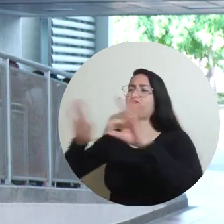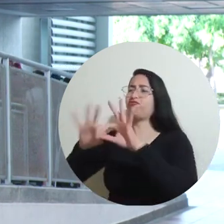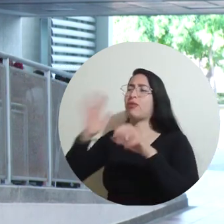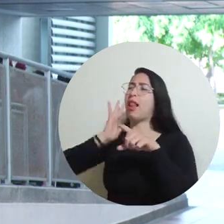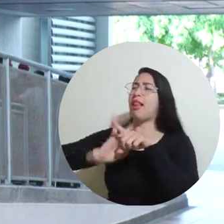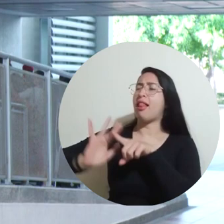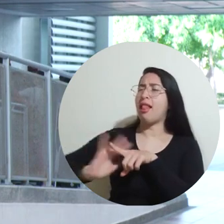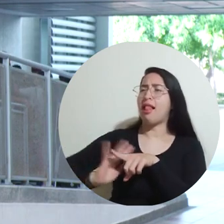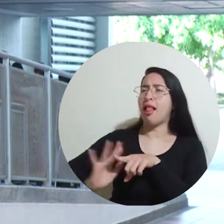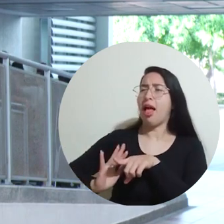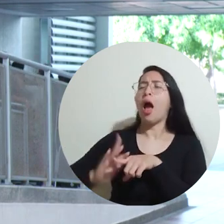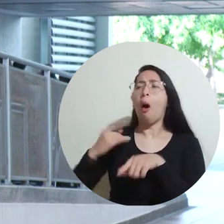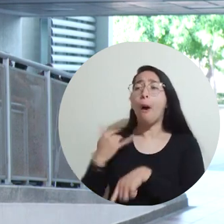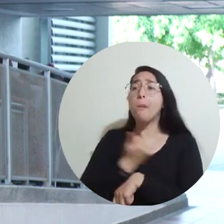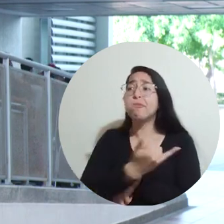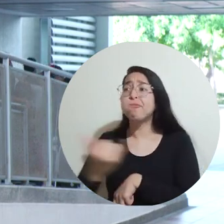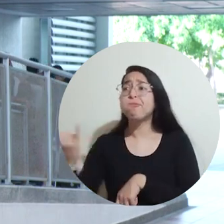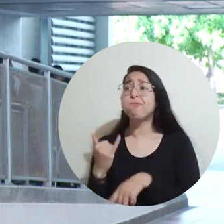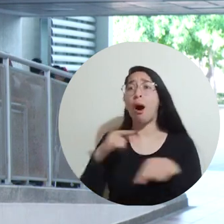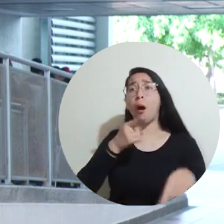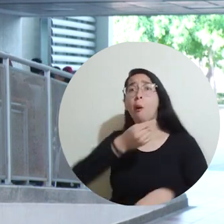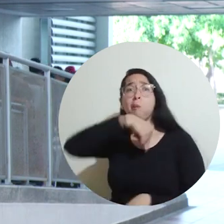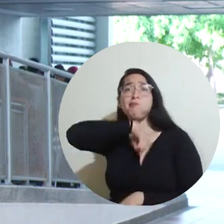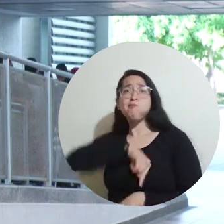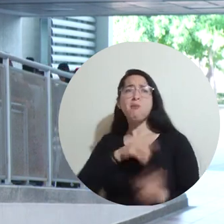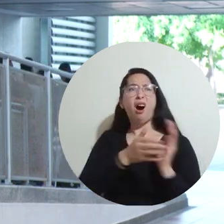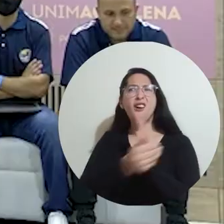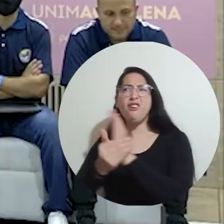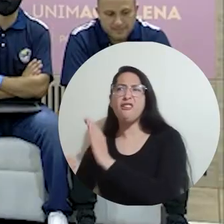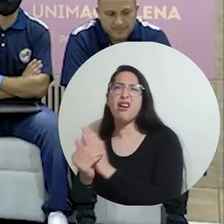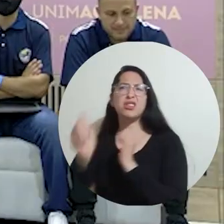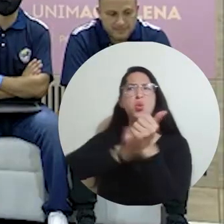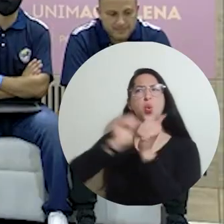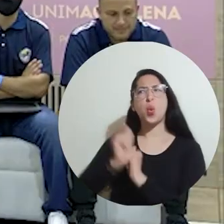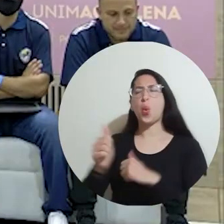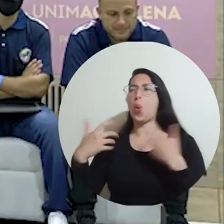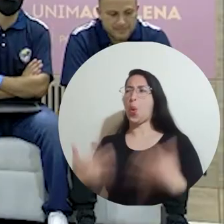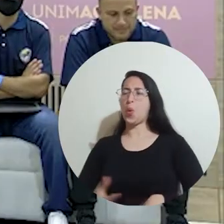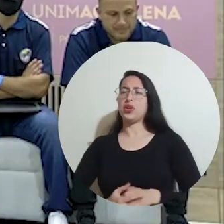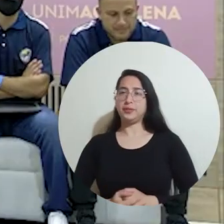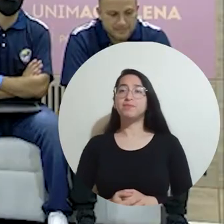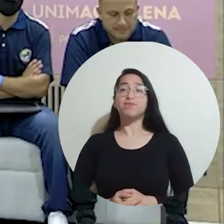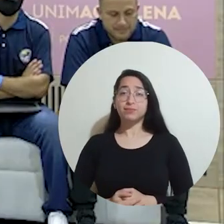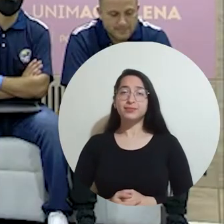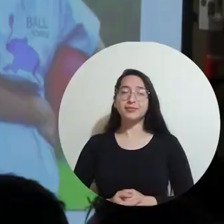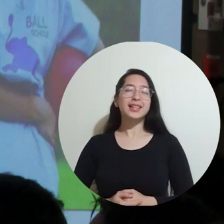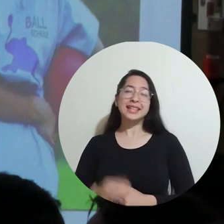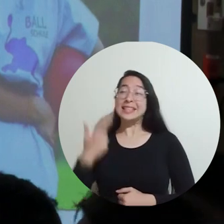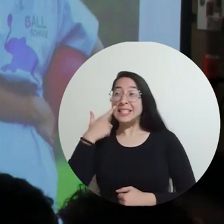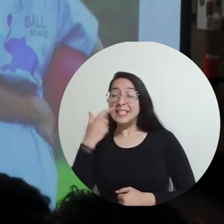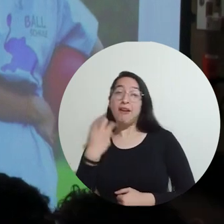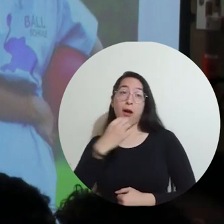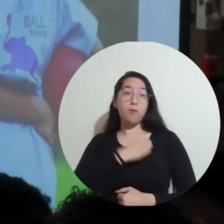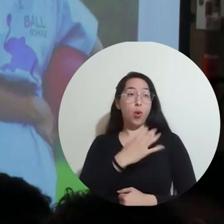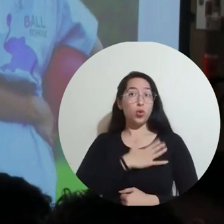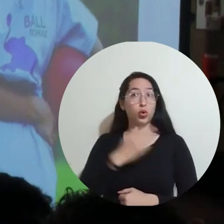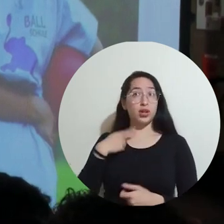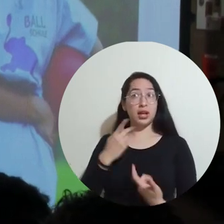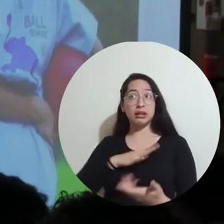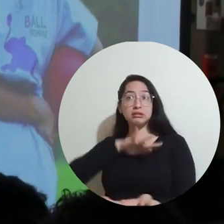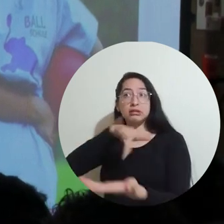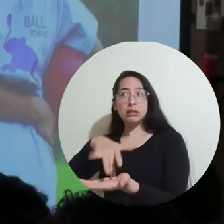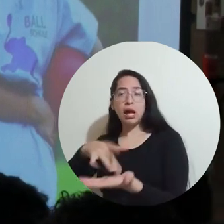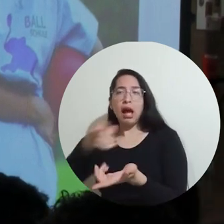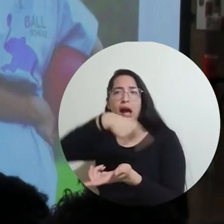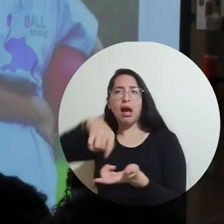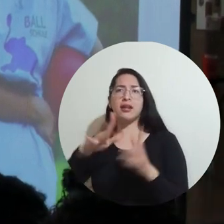para arrancar con esta iniciativa. ¿Por qué? Porque Santa Marta es un semillero de deportistas. Siempre que nos llegan oportunidades como